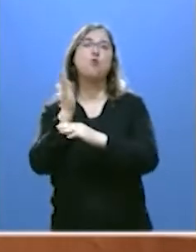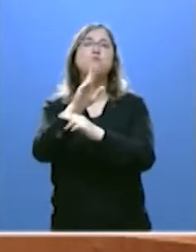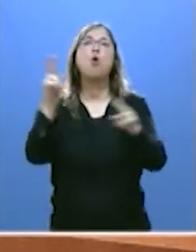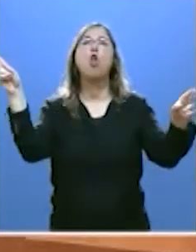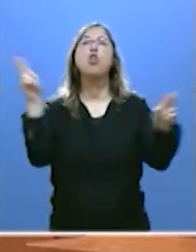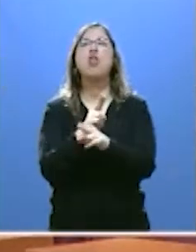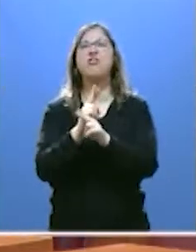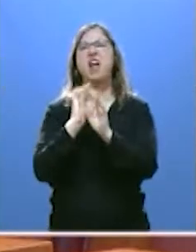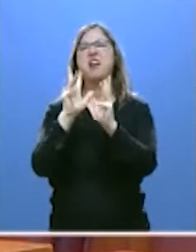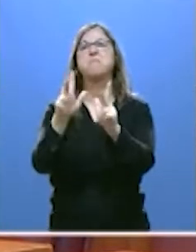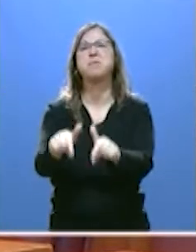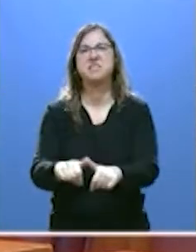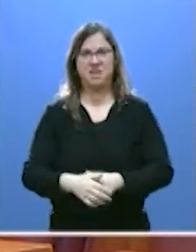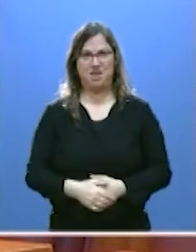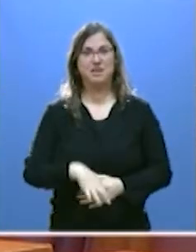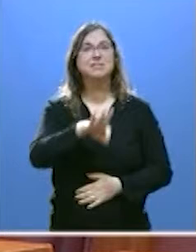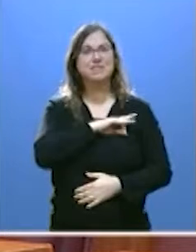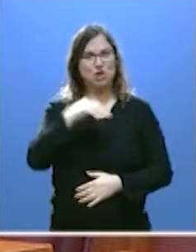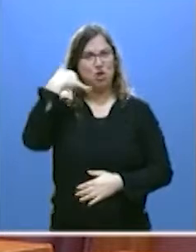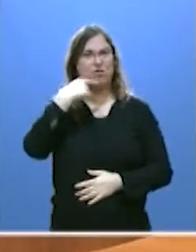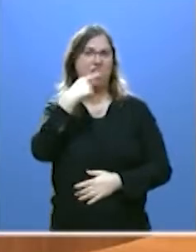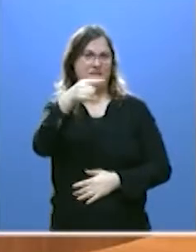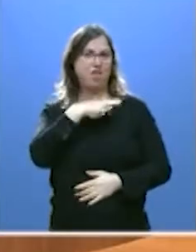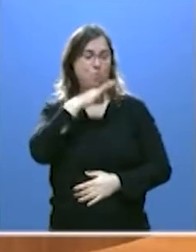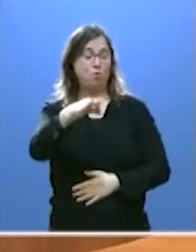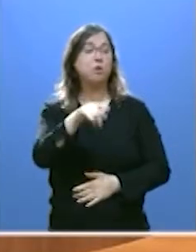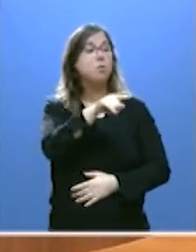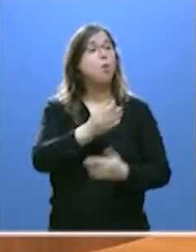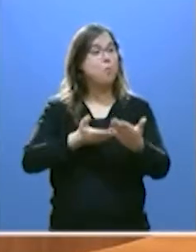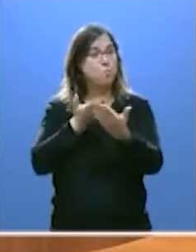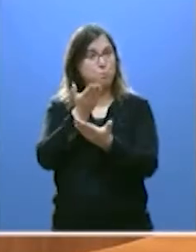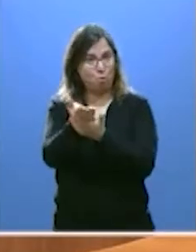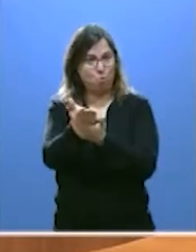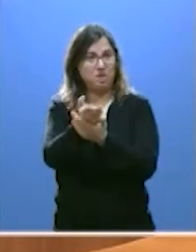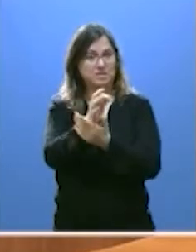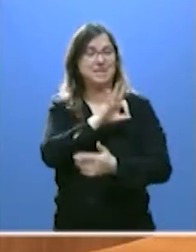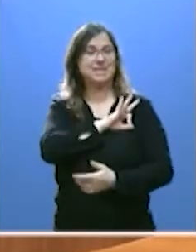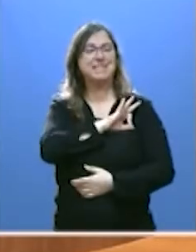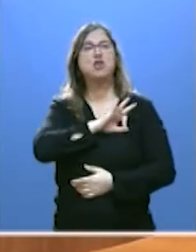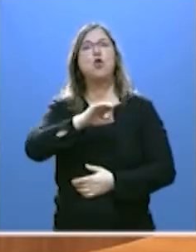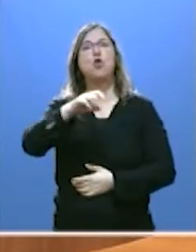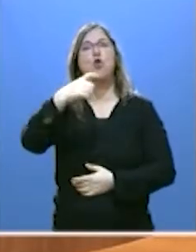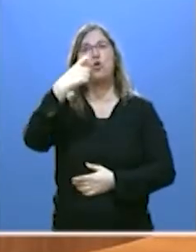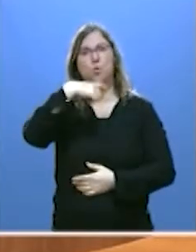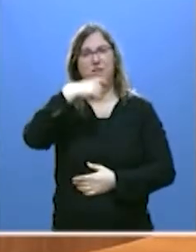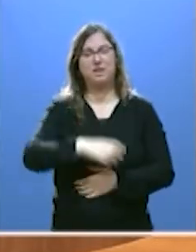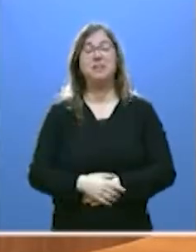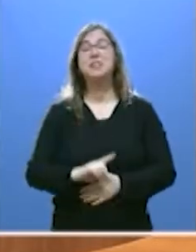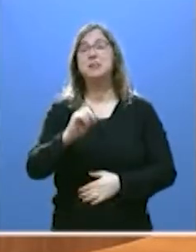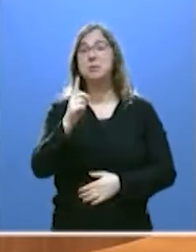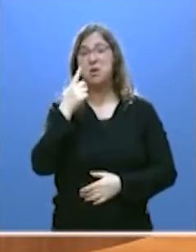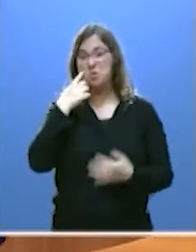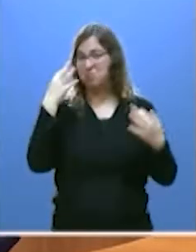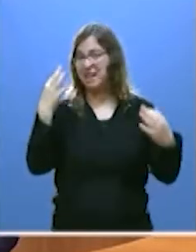Fernández. Y sobre sus propuestas, señor Dudanca, en primer lugar, usted carece de credibilidad.